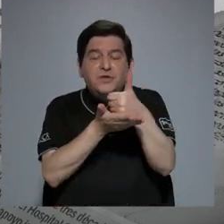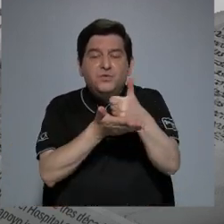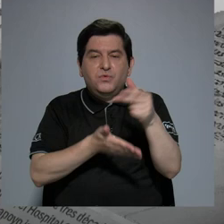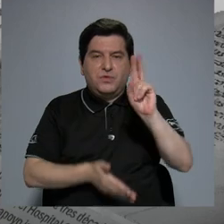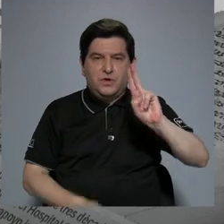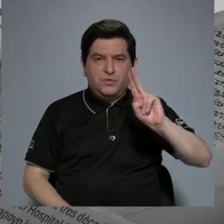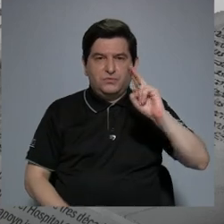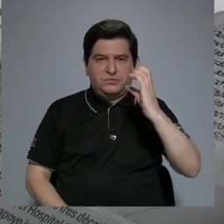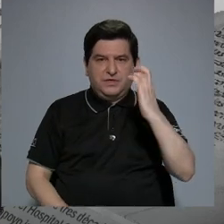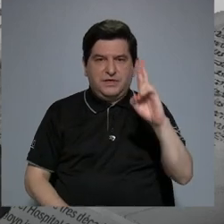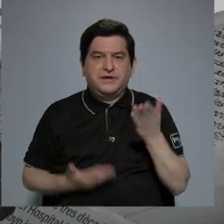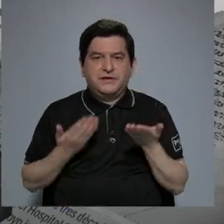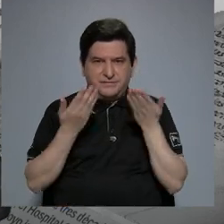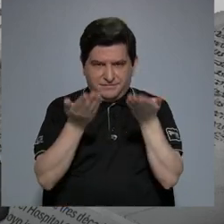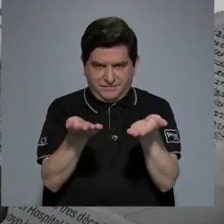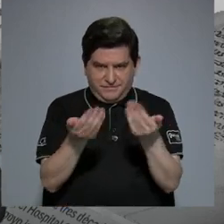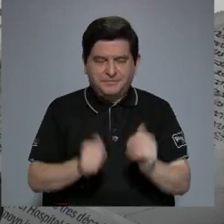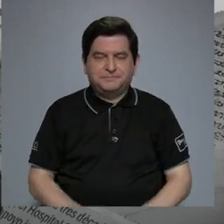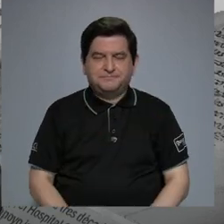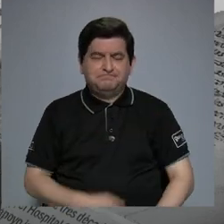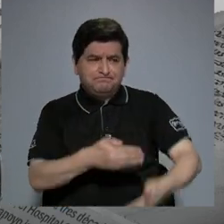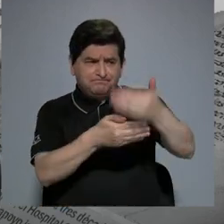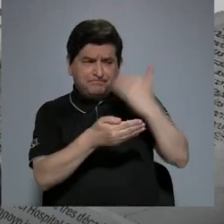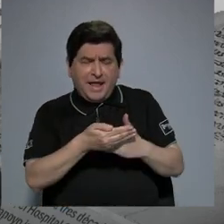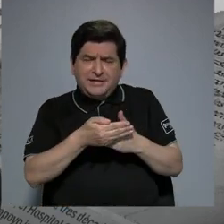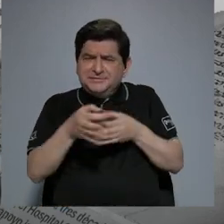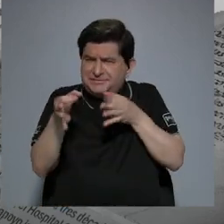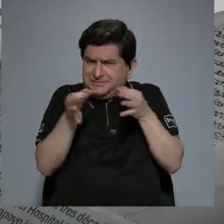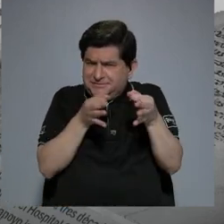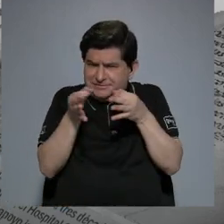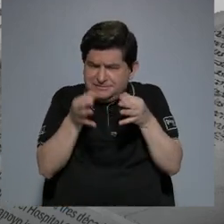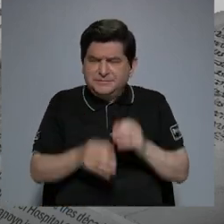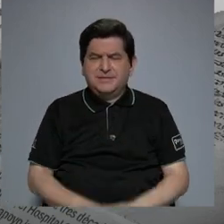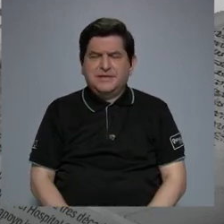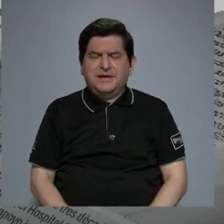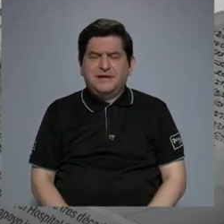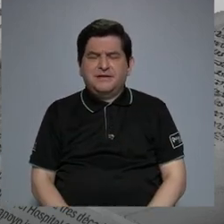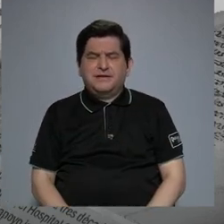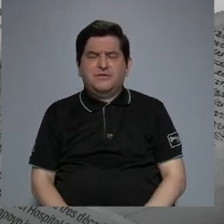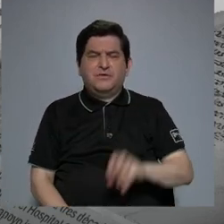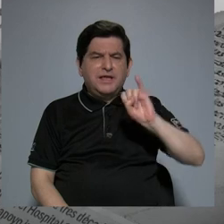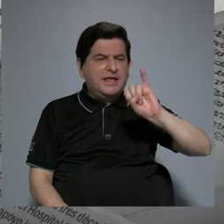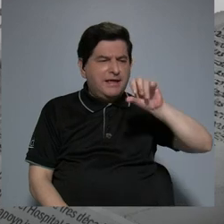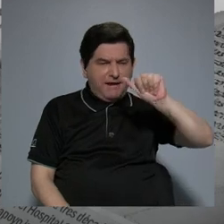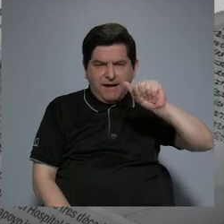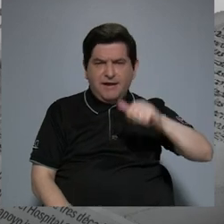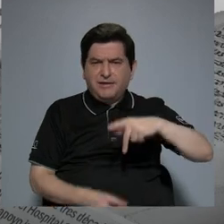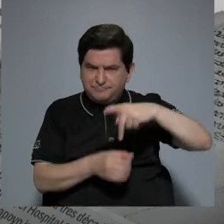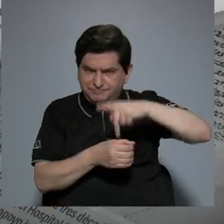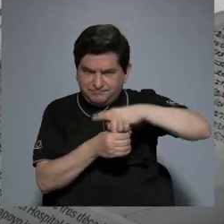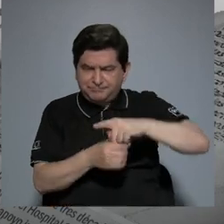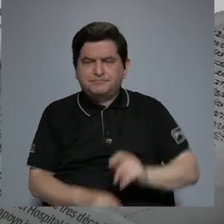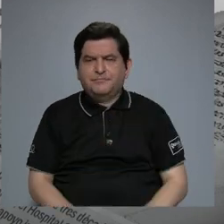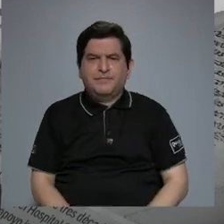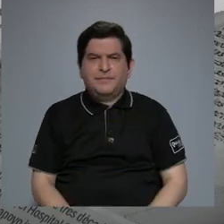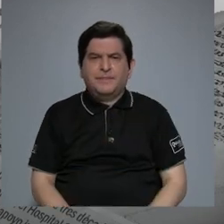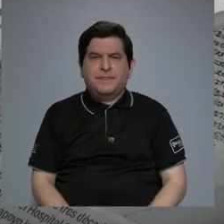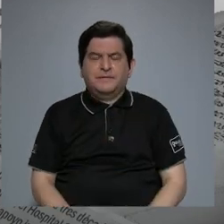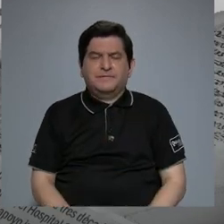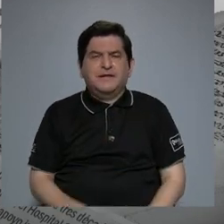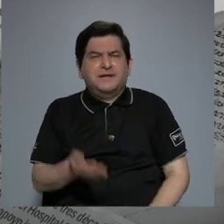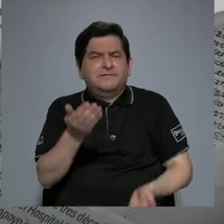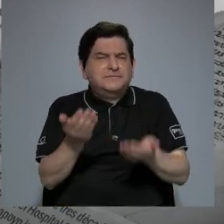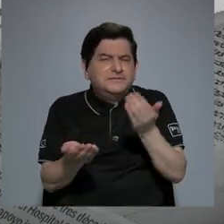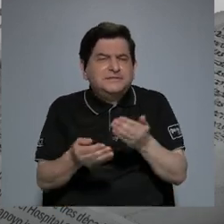Universidad de Costa Rica. Hablábamos en el bloque anterior, terminábamos con lo de la inteligencia artificial. Me gustaría a usted que todavía